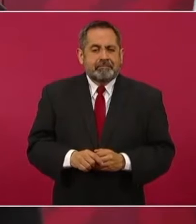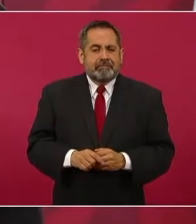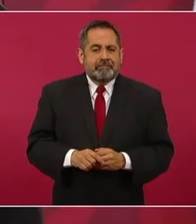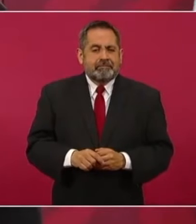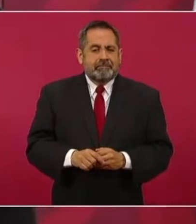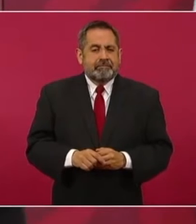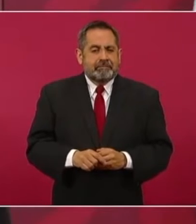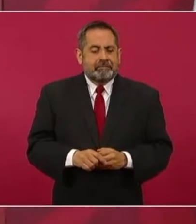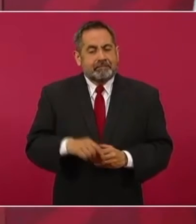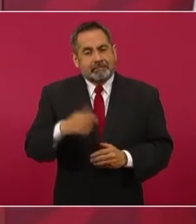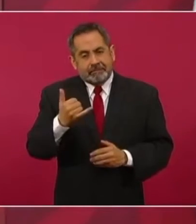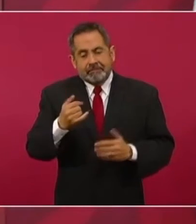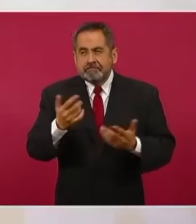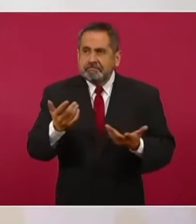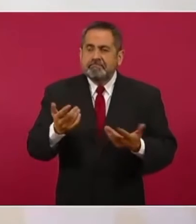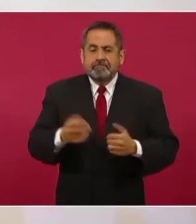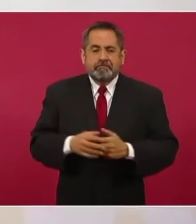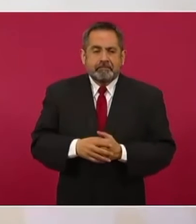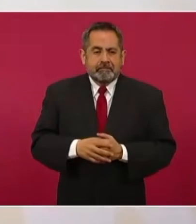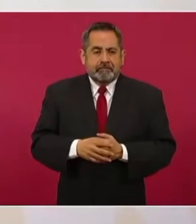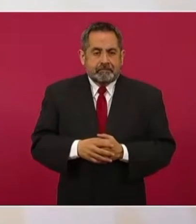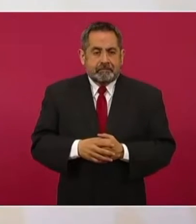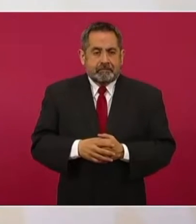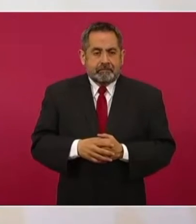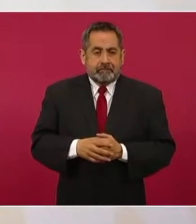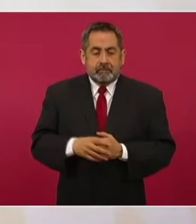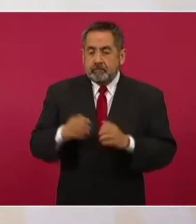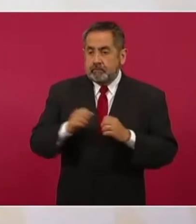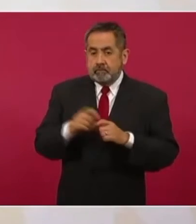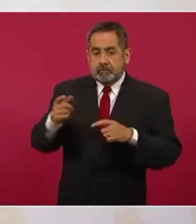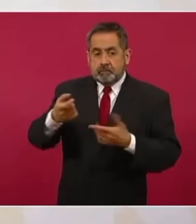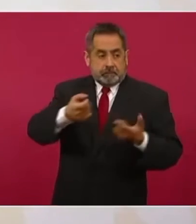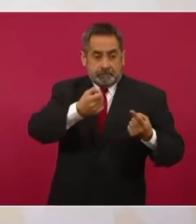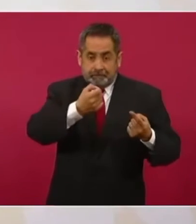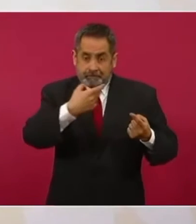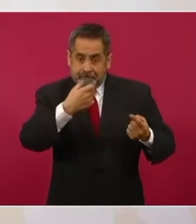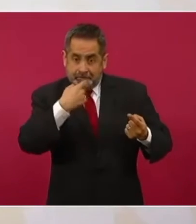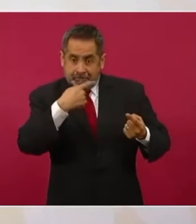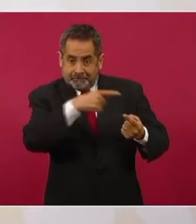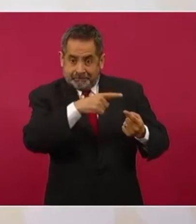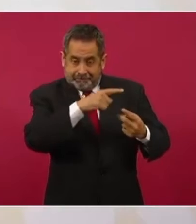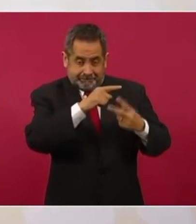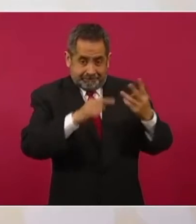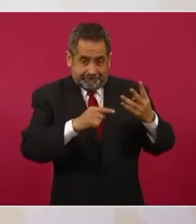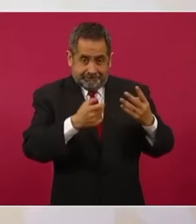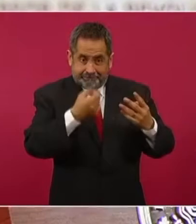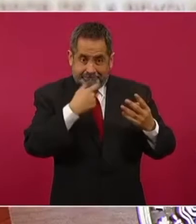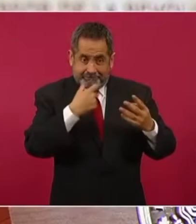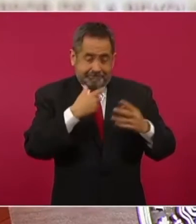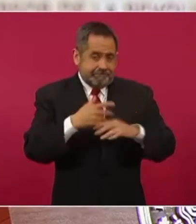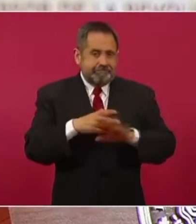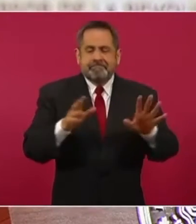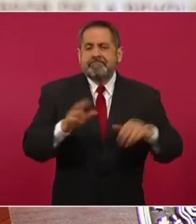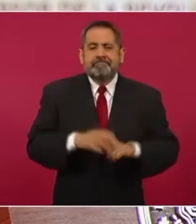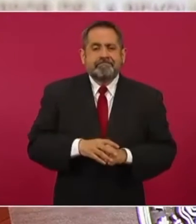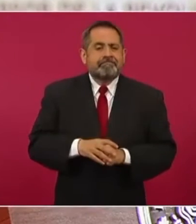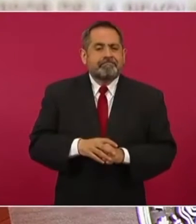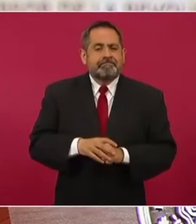Y ya con estos medicamentos se